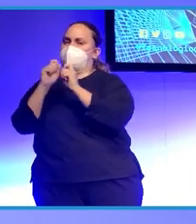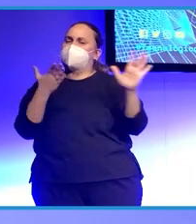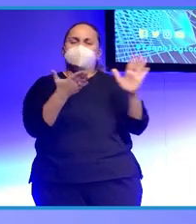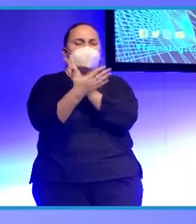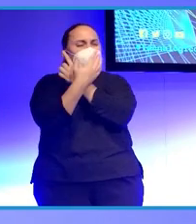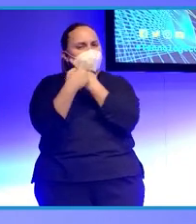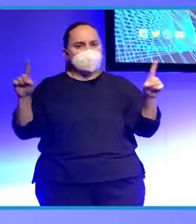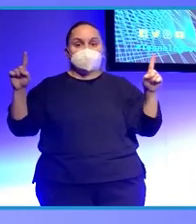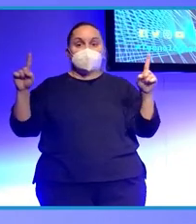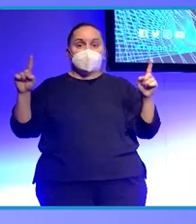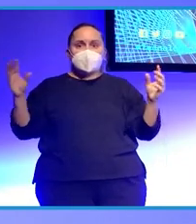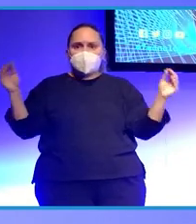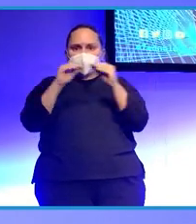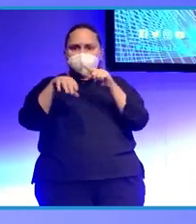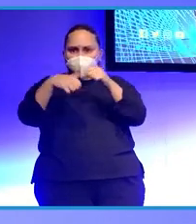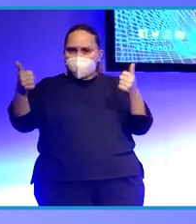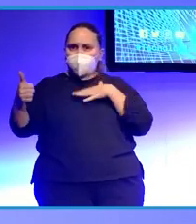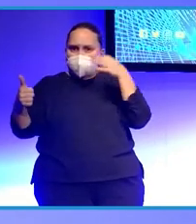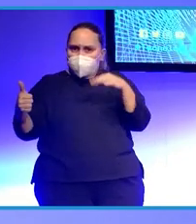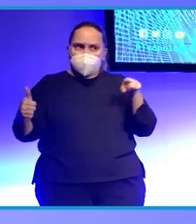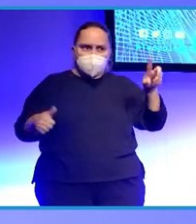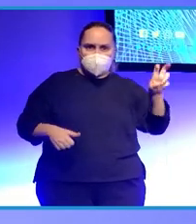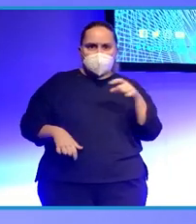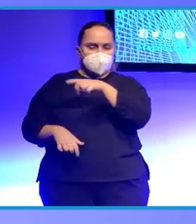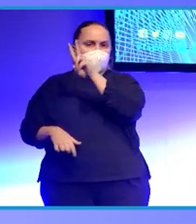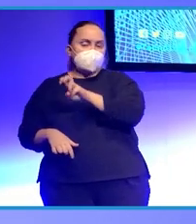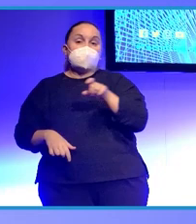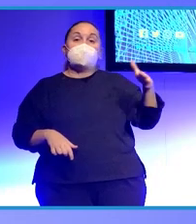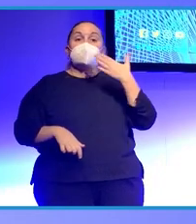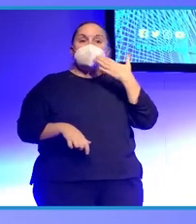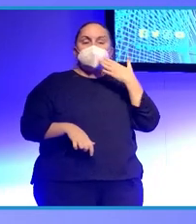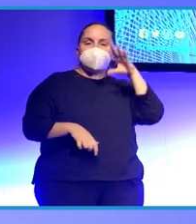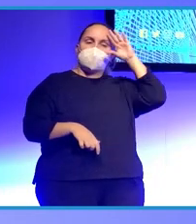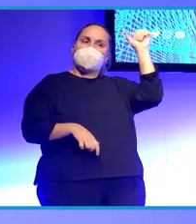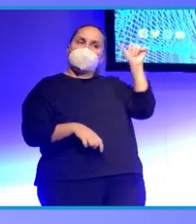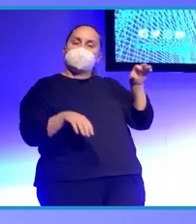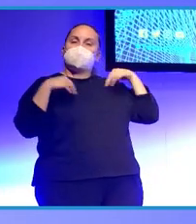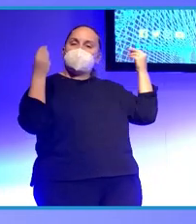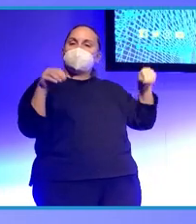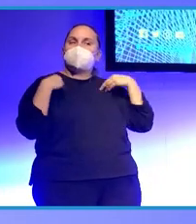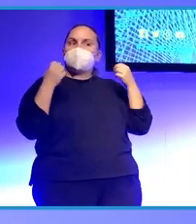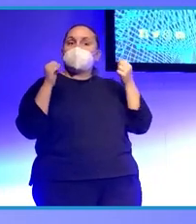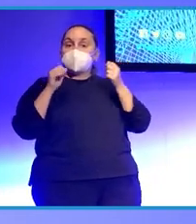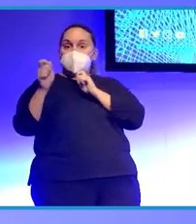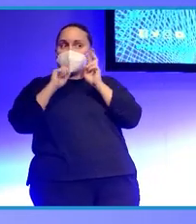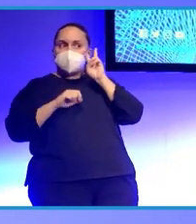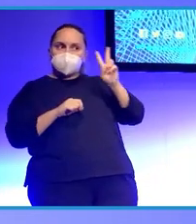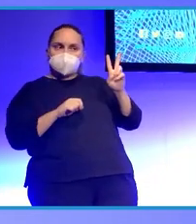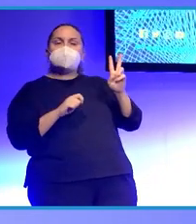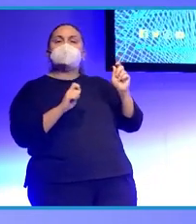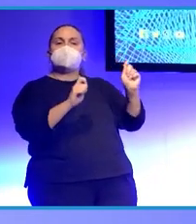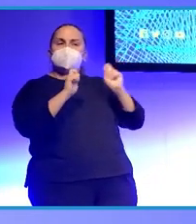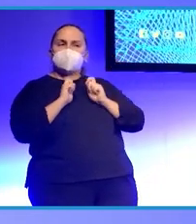son para nada incompatibles. De hecho, muchas veces ese entretenimiento te tiene que servir en el periodismo para mantener la